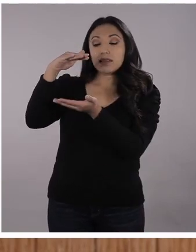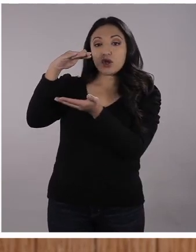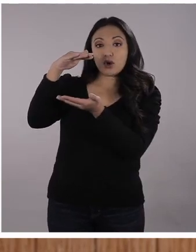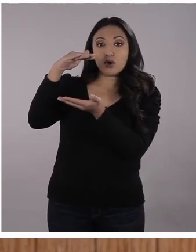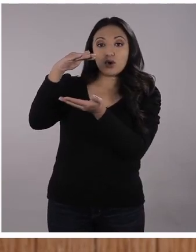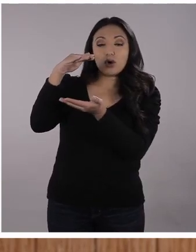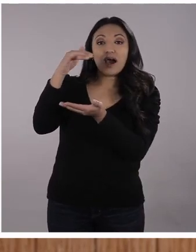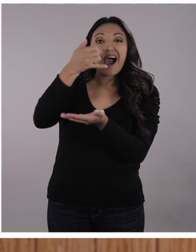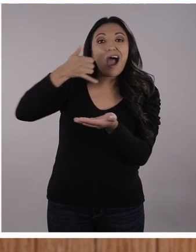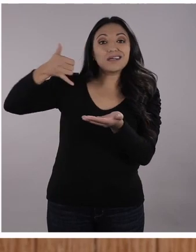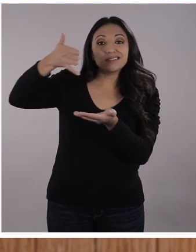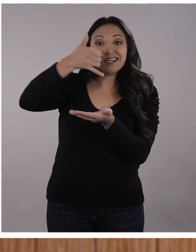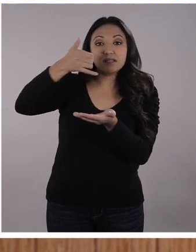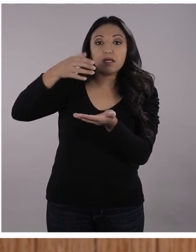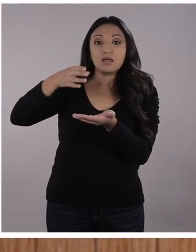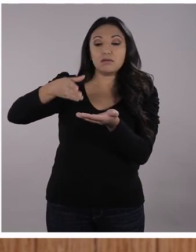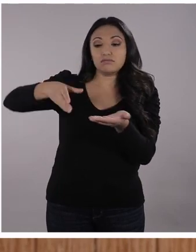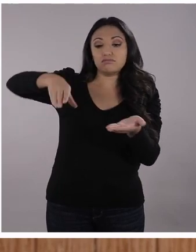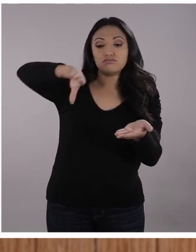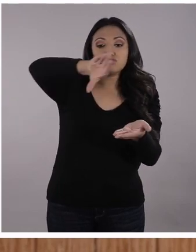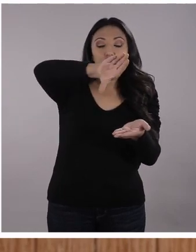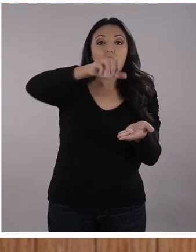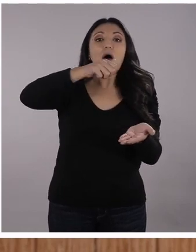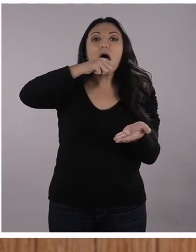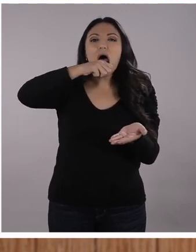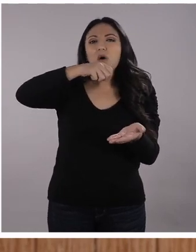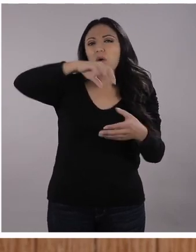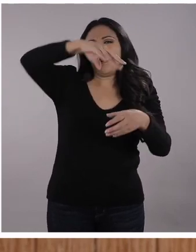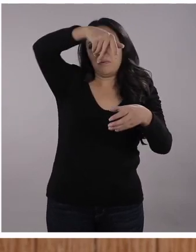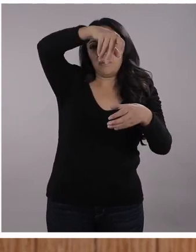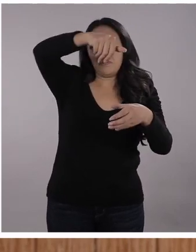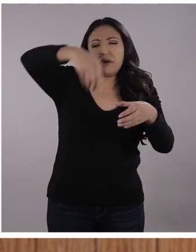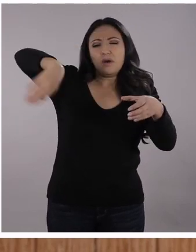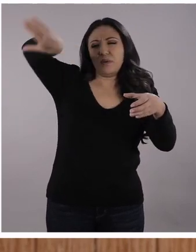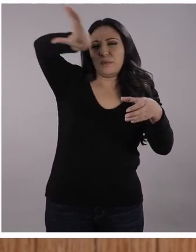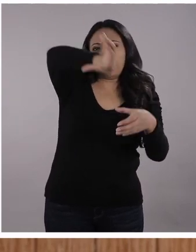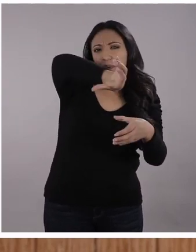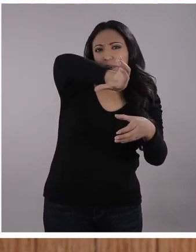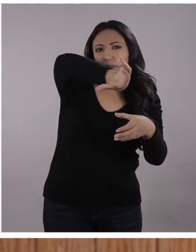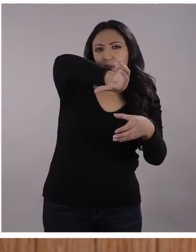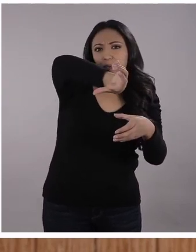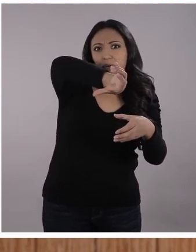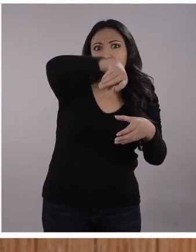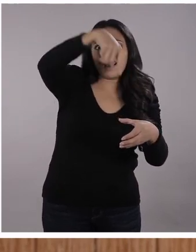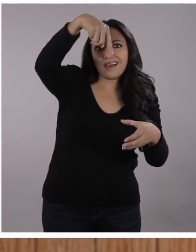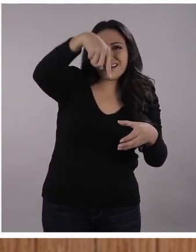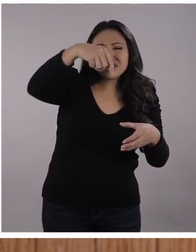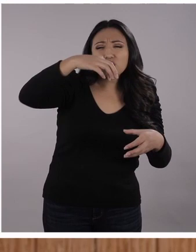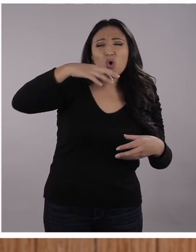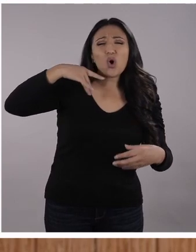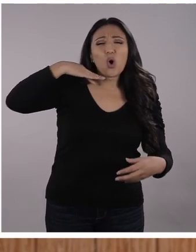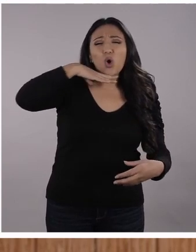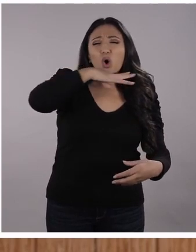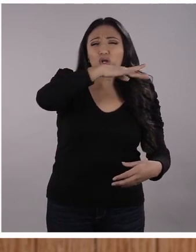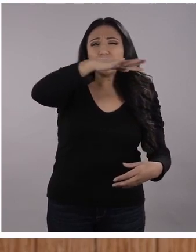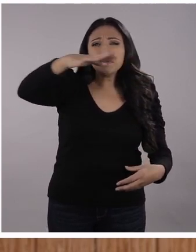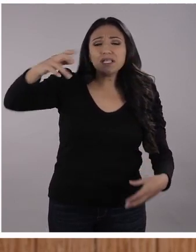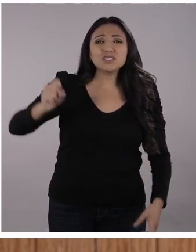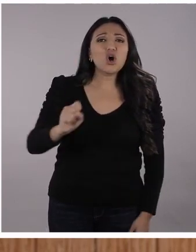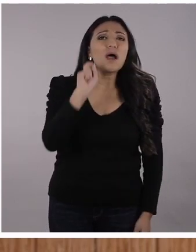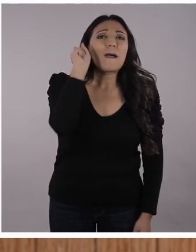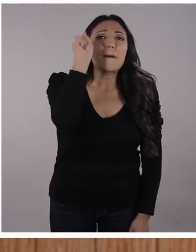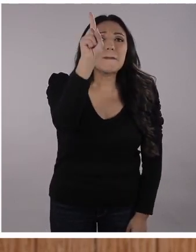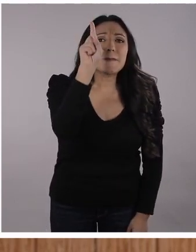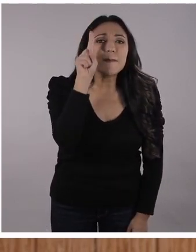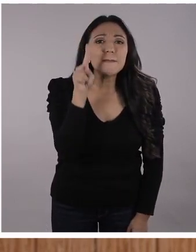regado, no sé, en un grifo, por ejemplo, en un sifón de agua, va a contaminar mil litros